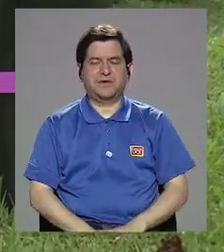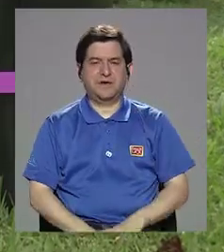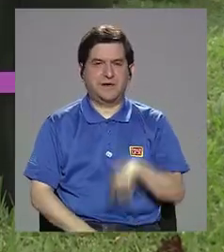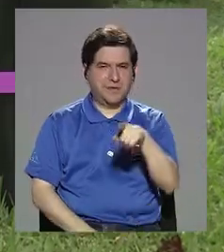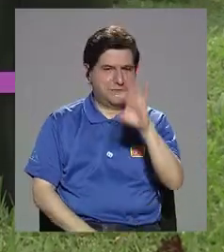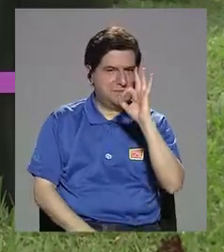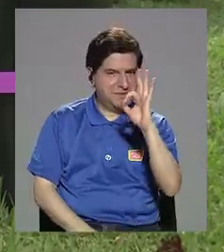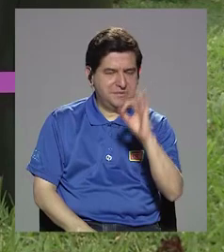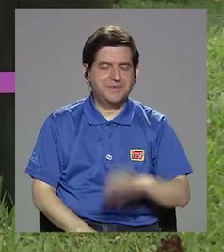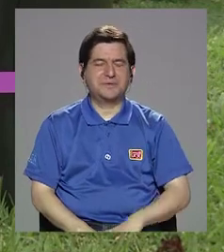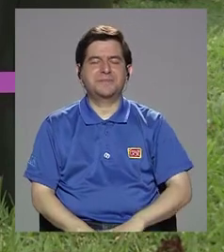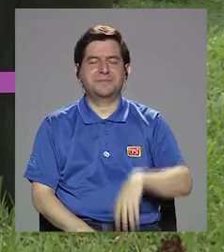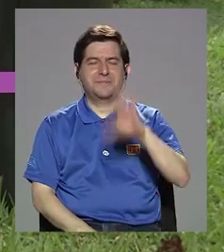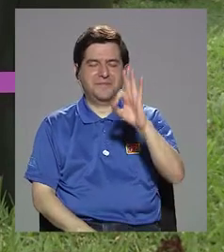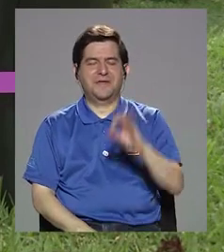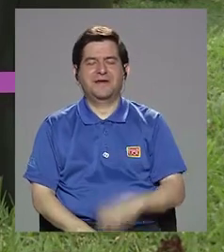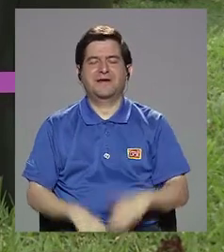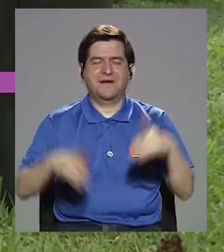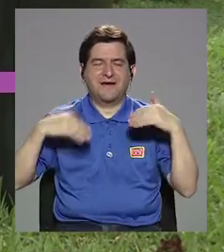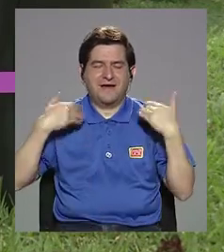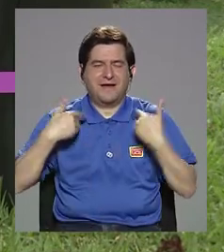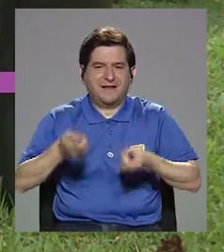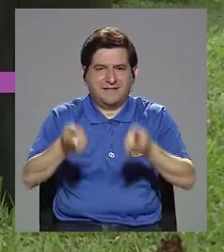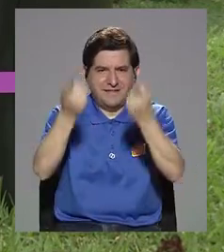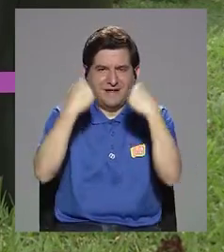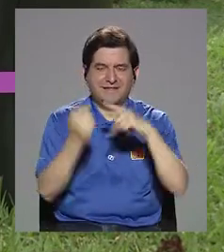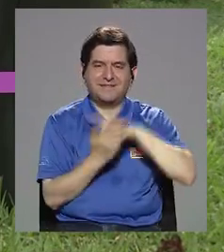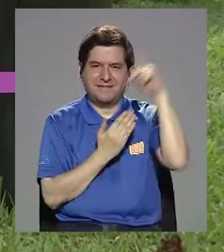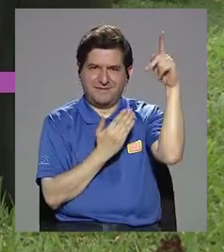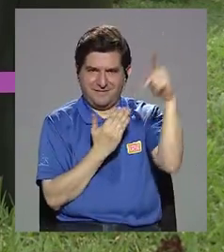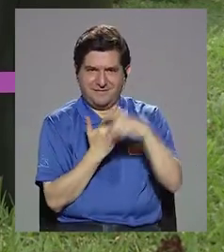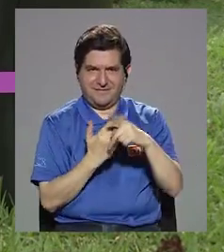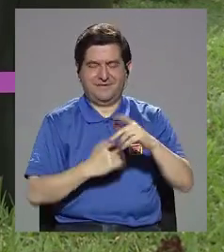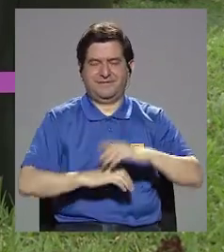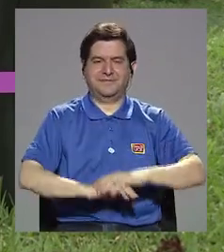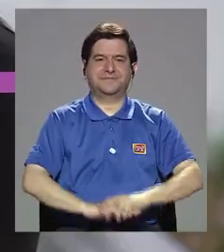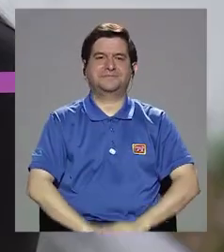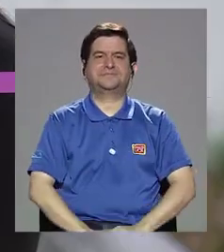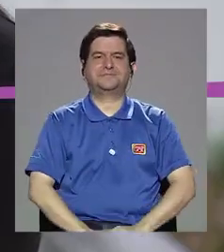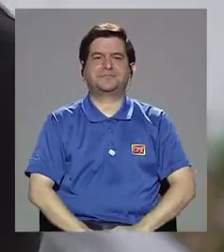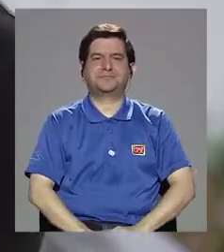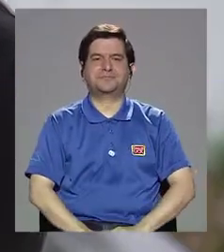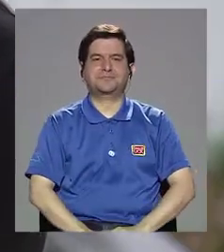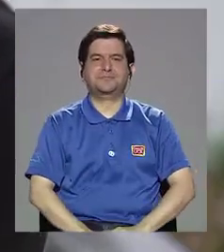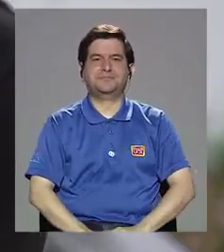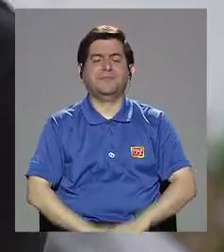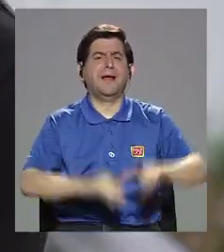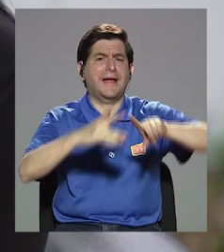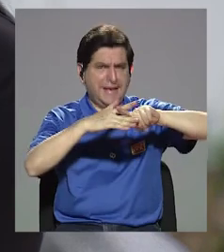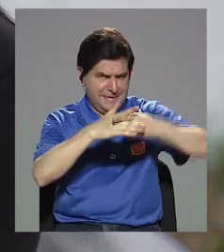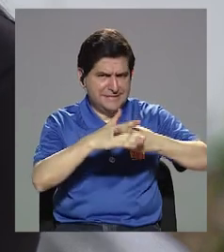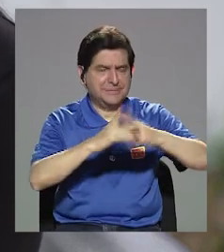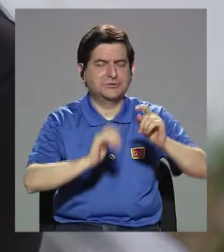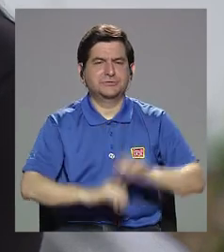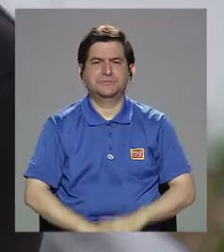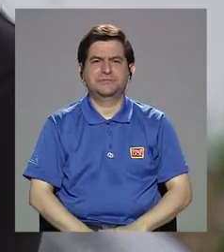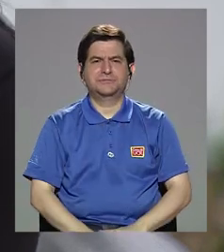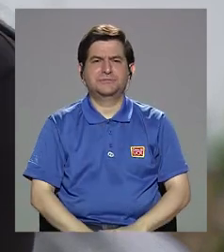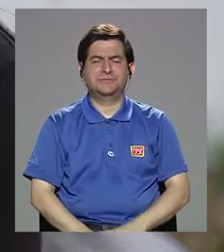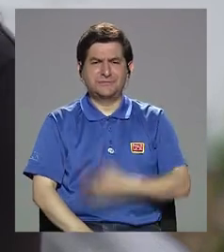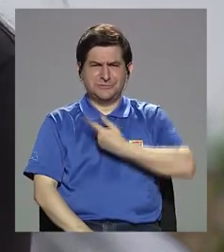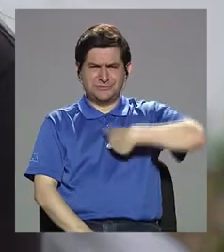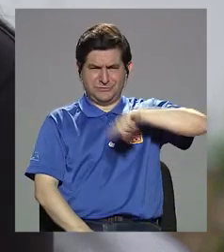estás? Muy bien y bueno encantada de contar con su presencia acá en el programa. Y vamos a iniciar,